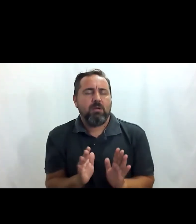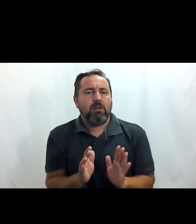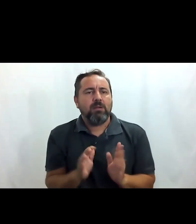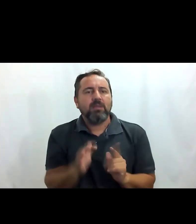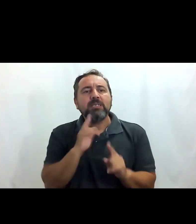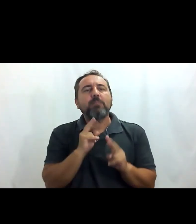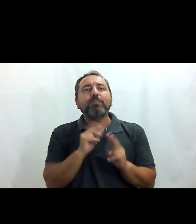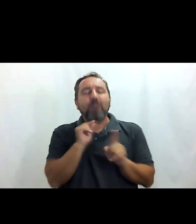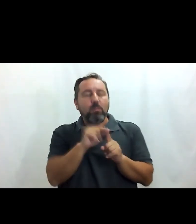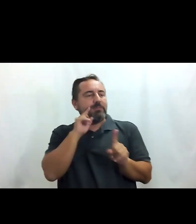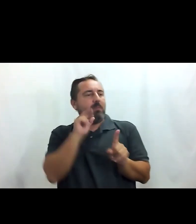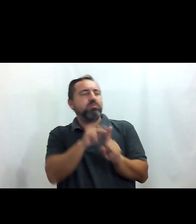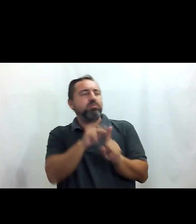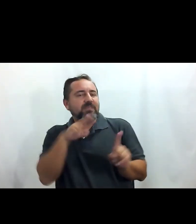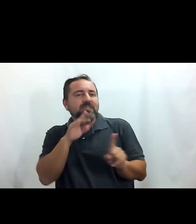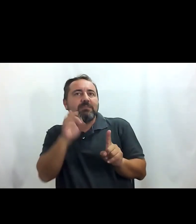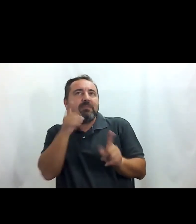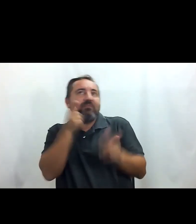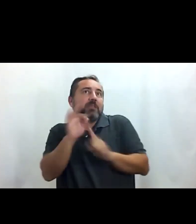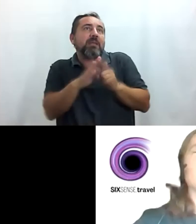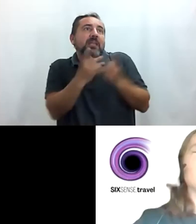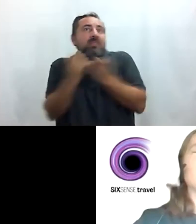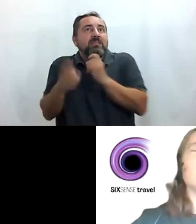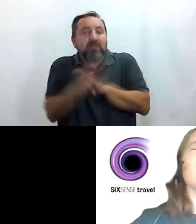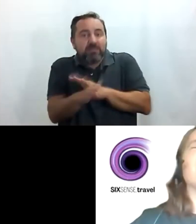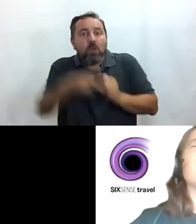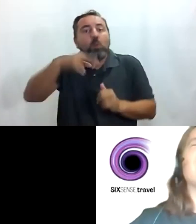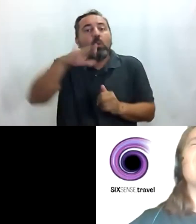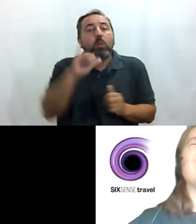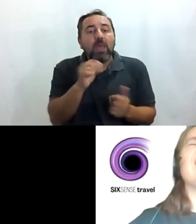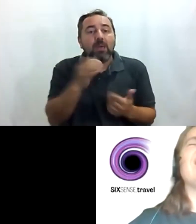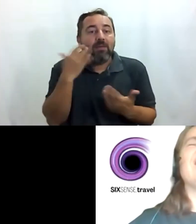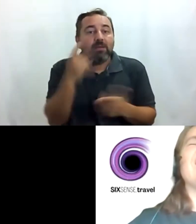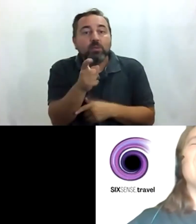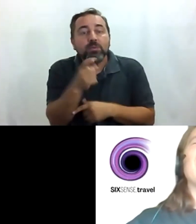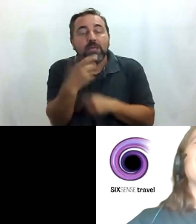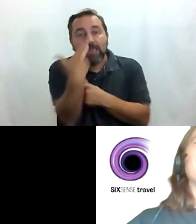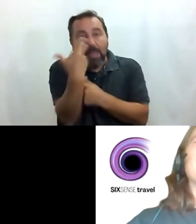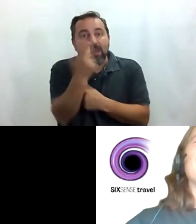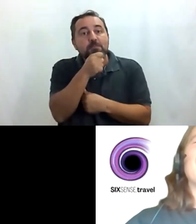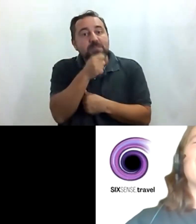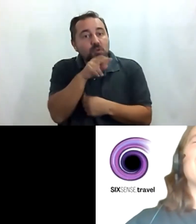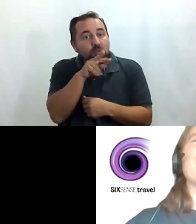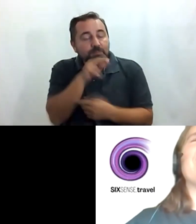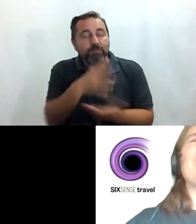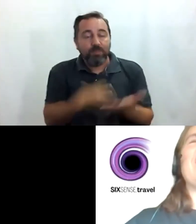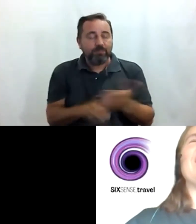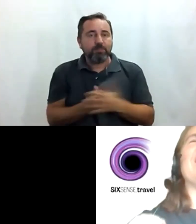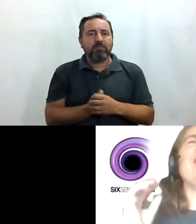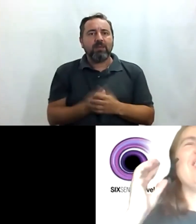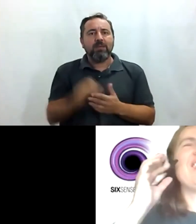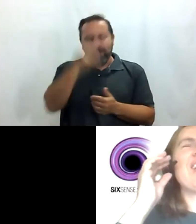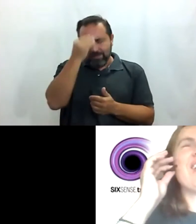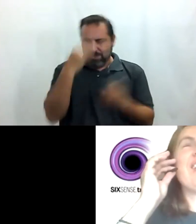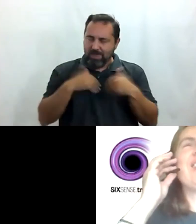de un viajero con necesidades de accesibilidad Nuria si puedes encender tu cámara y tu micro yo creo que ya